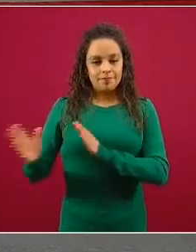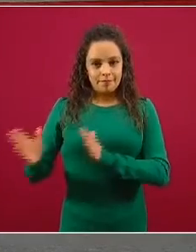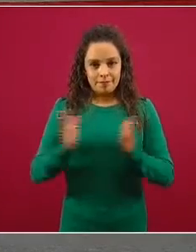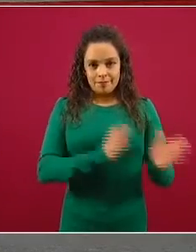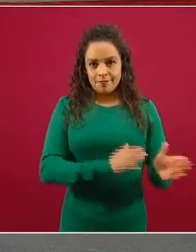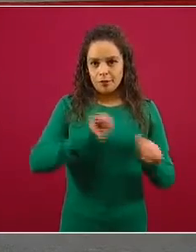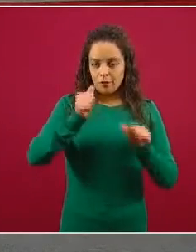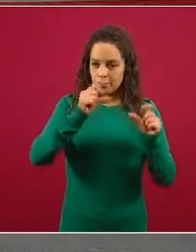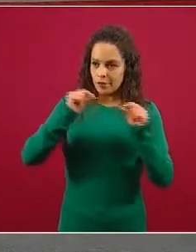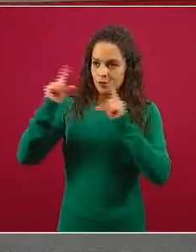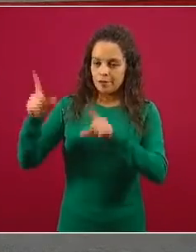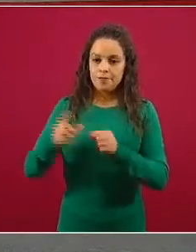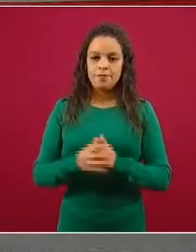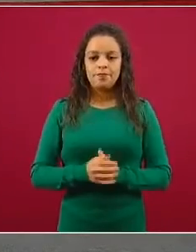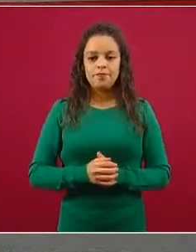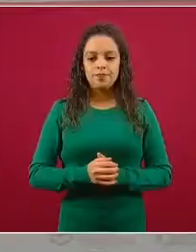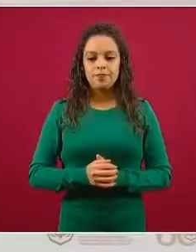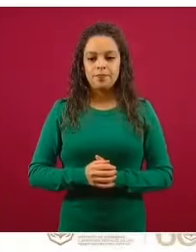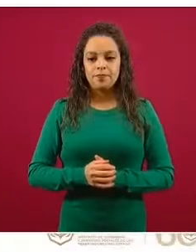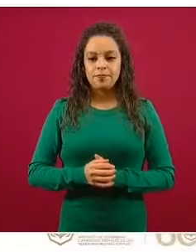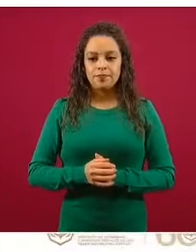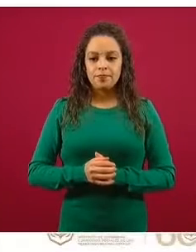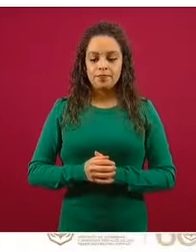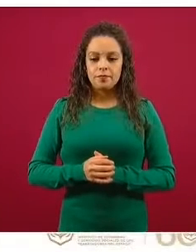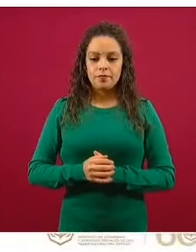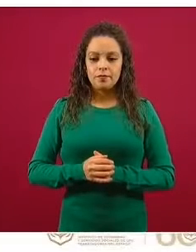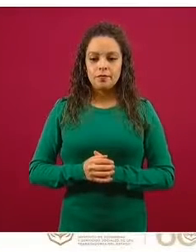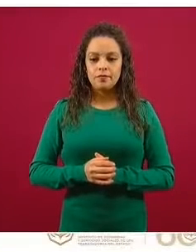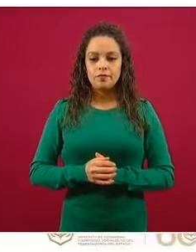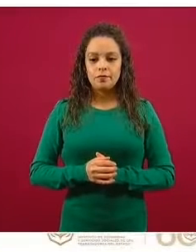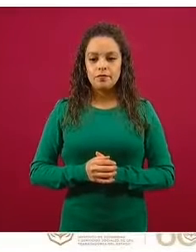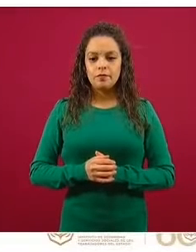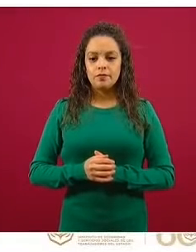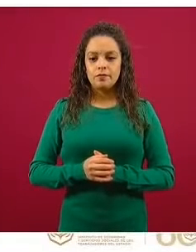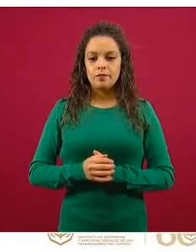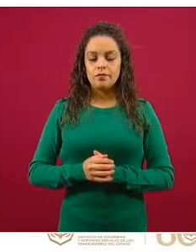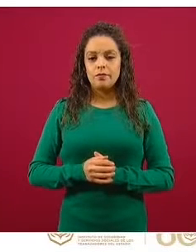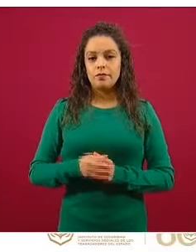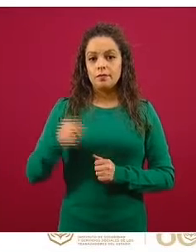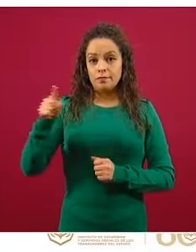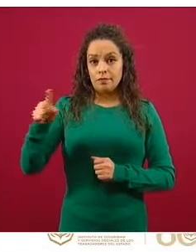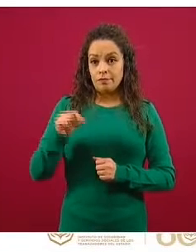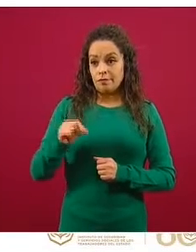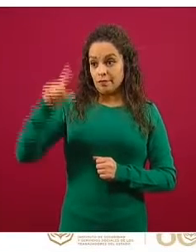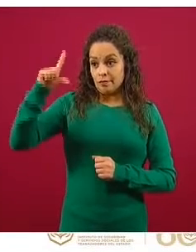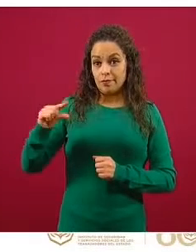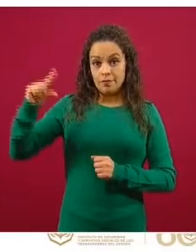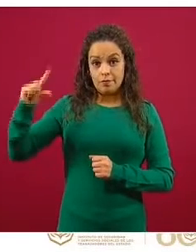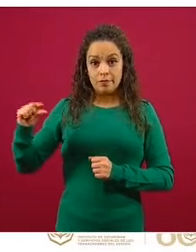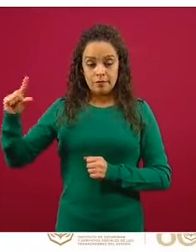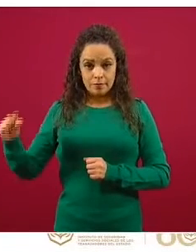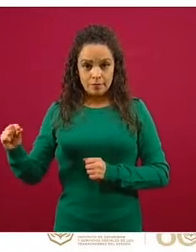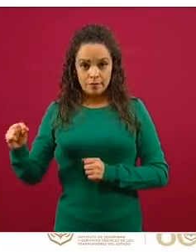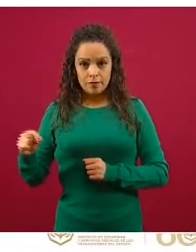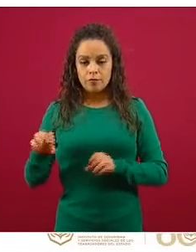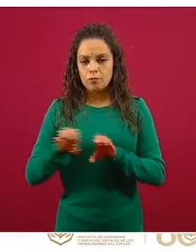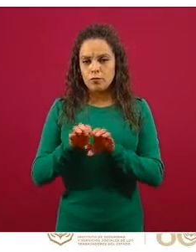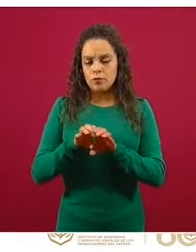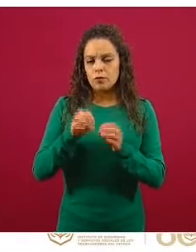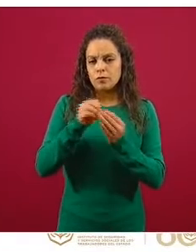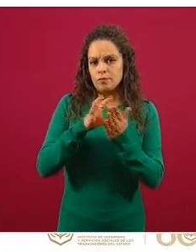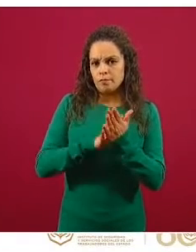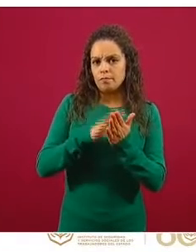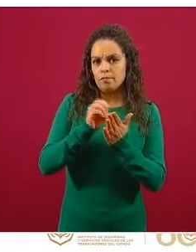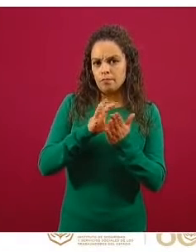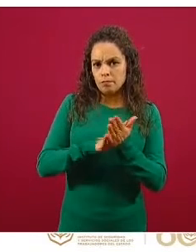Bien, en esta lámina simplemente presentamos de manera informativa la distribución de los registros en cada uno de los